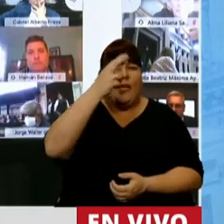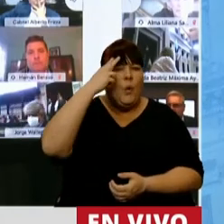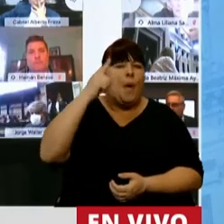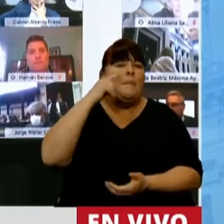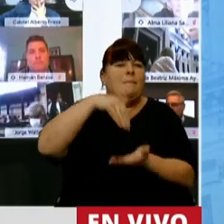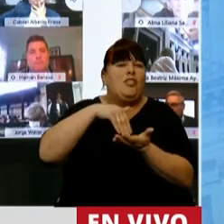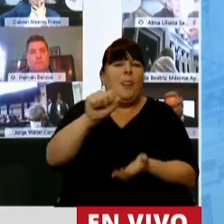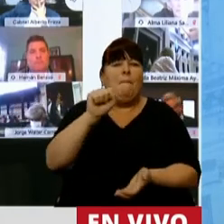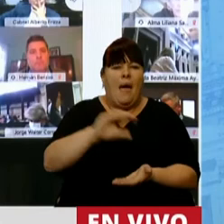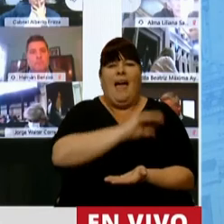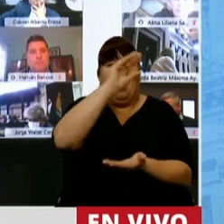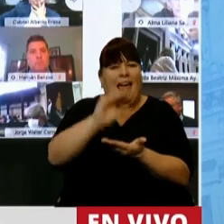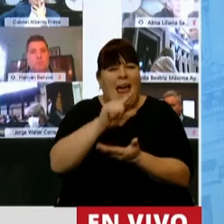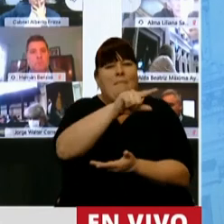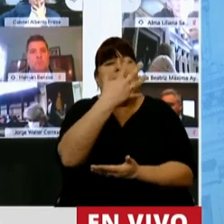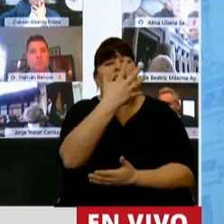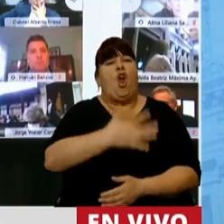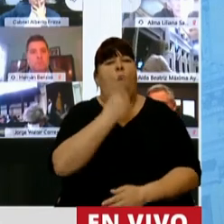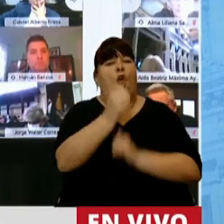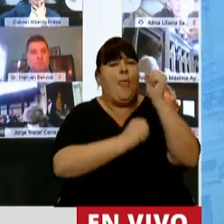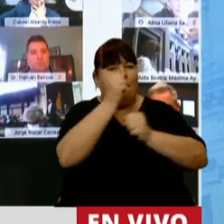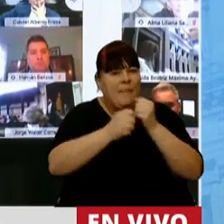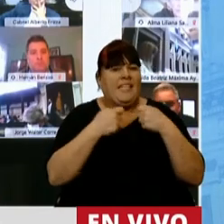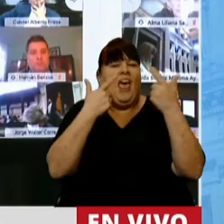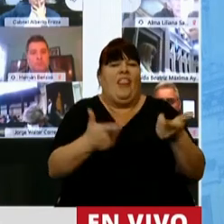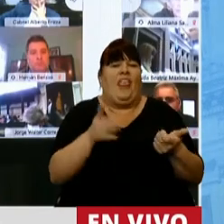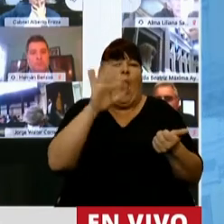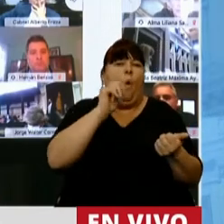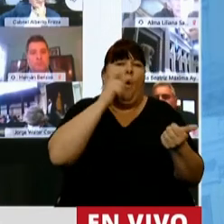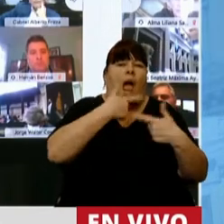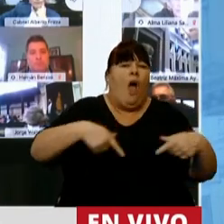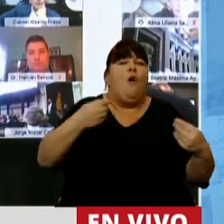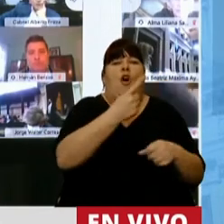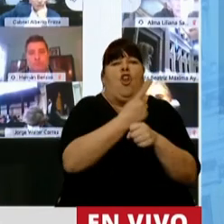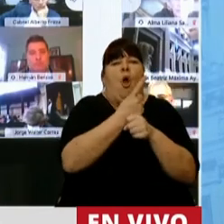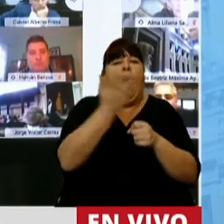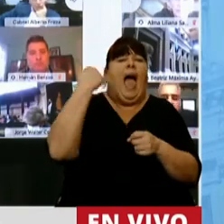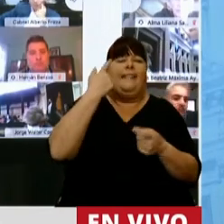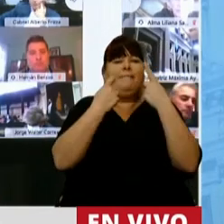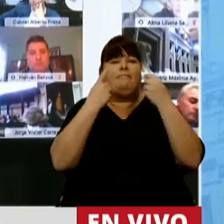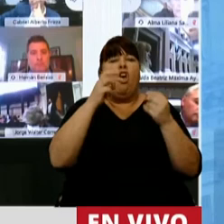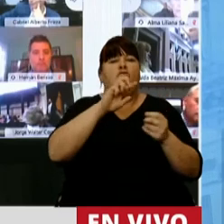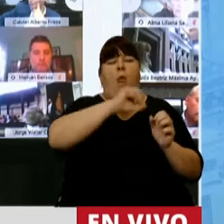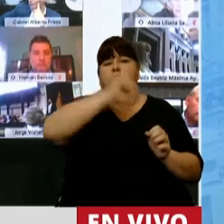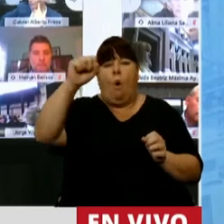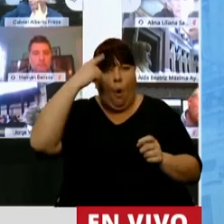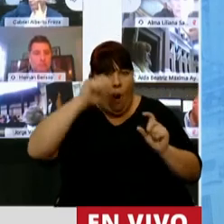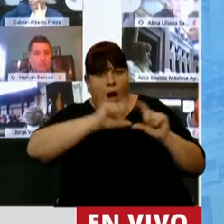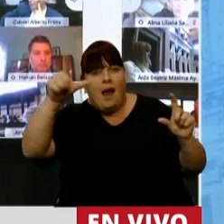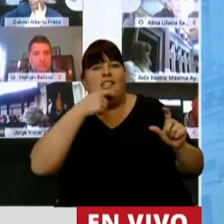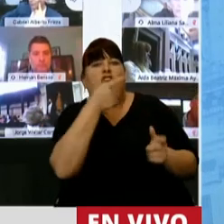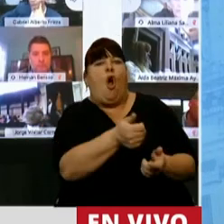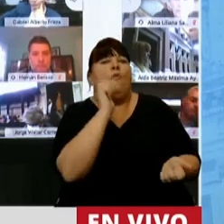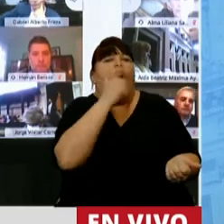mil millones de pesos a esos 5 empresarios que proveen un servicio público porque no pudieron prever que el dólar iba a aumentar cuando